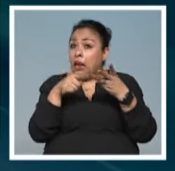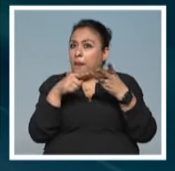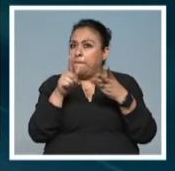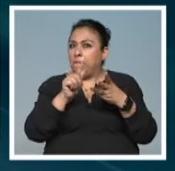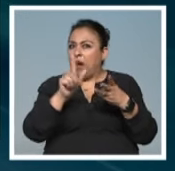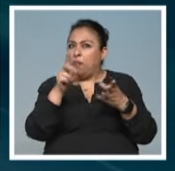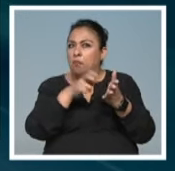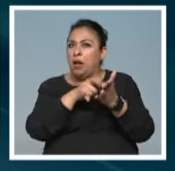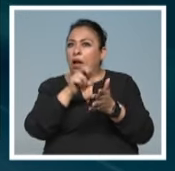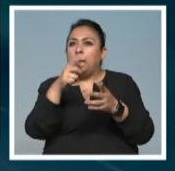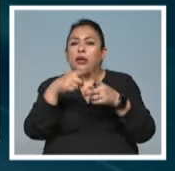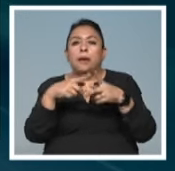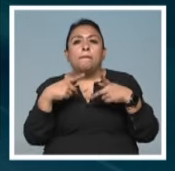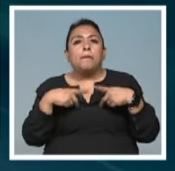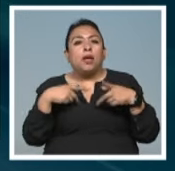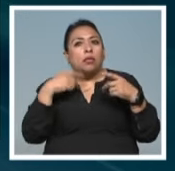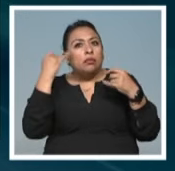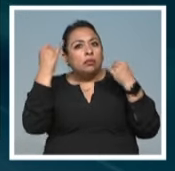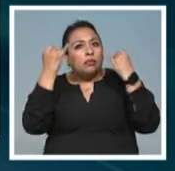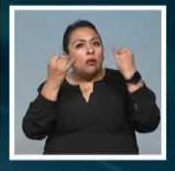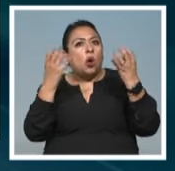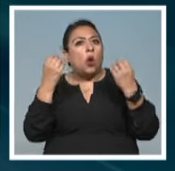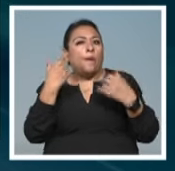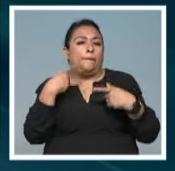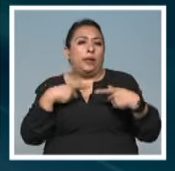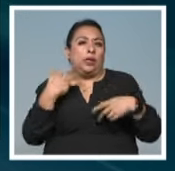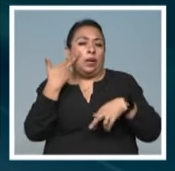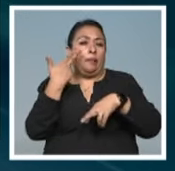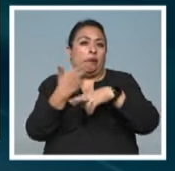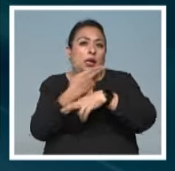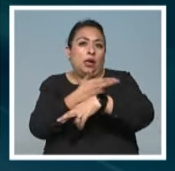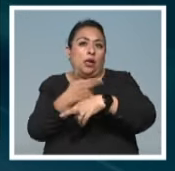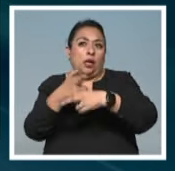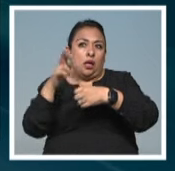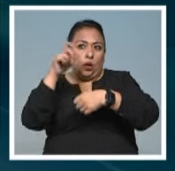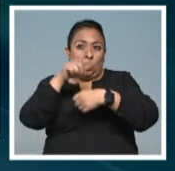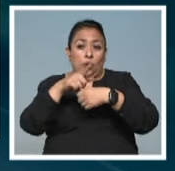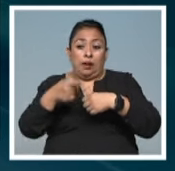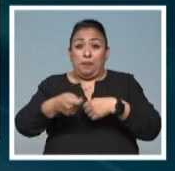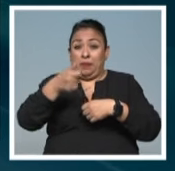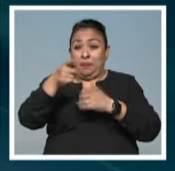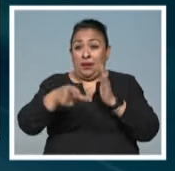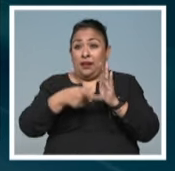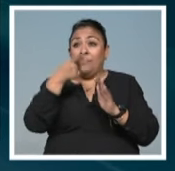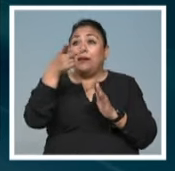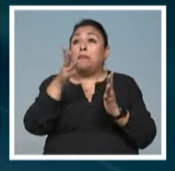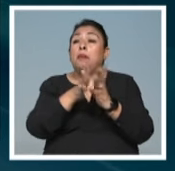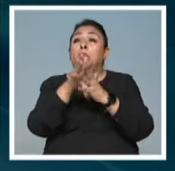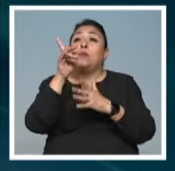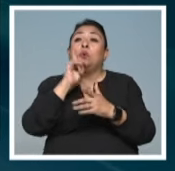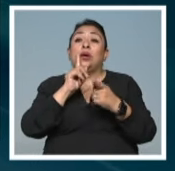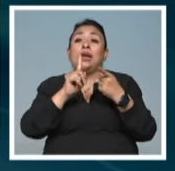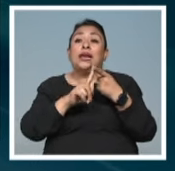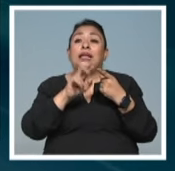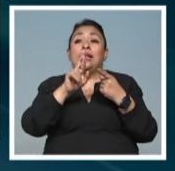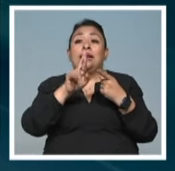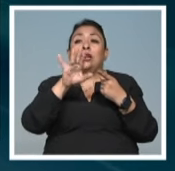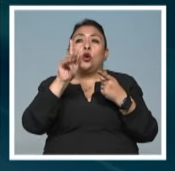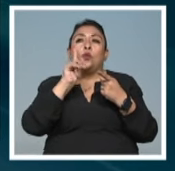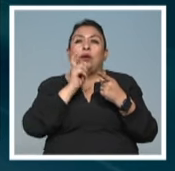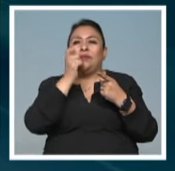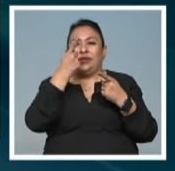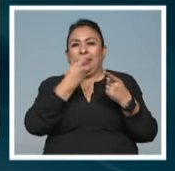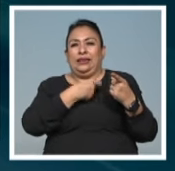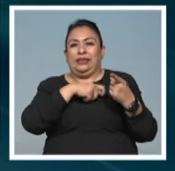profesionalización de personas creadoras y gestoras culturales. En esta primera edición participan mujeres como Zayda Rico, creadora